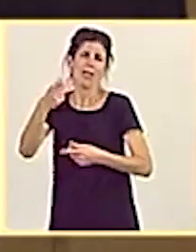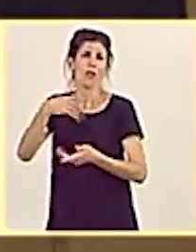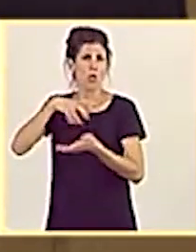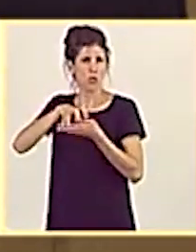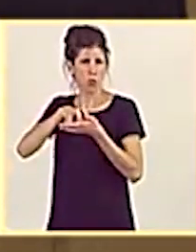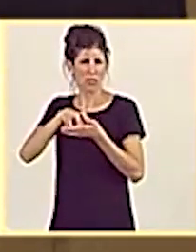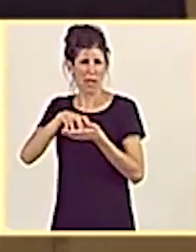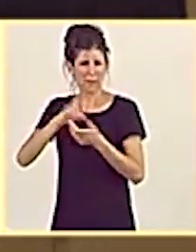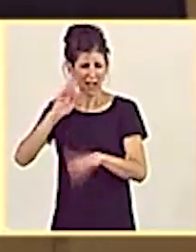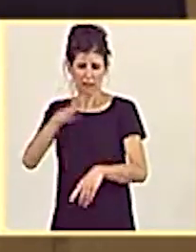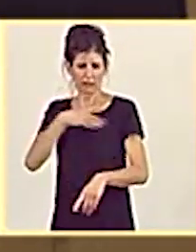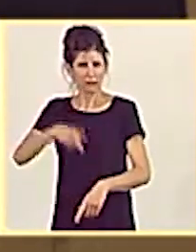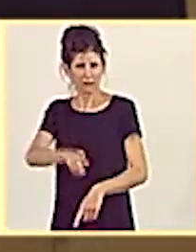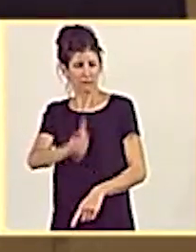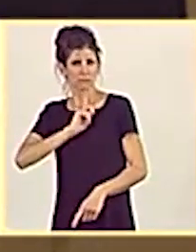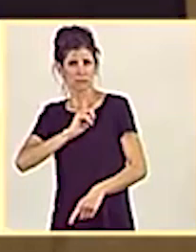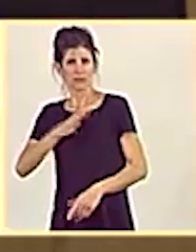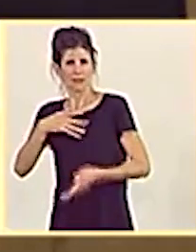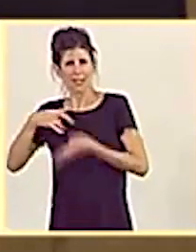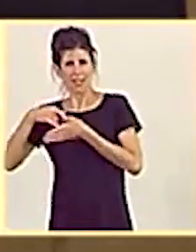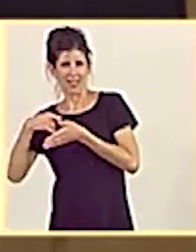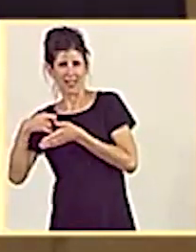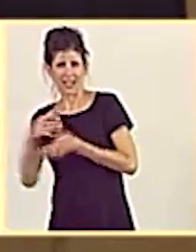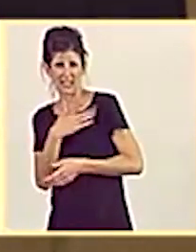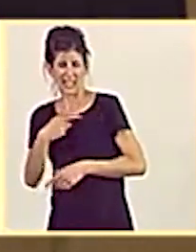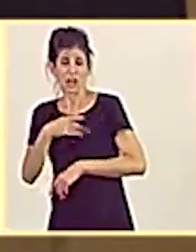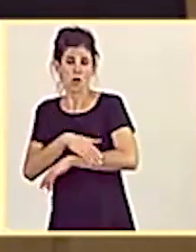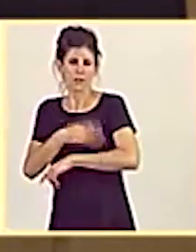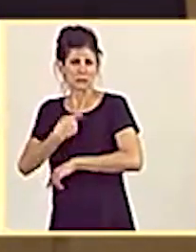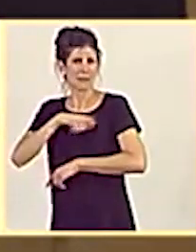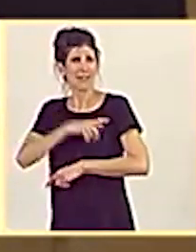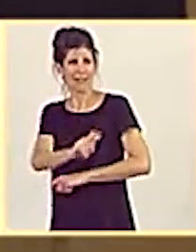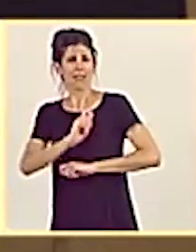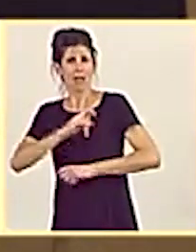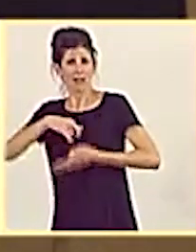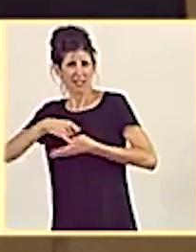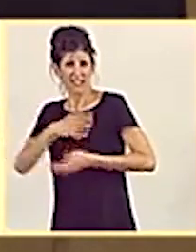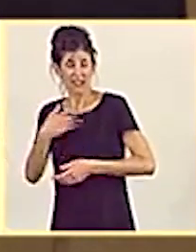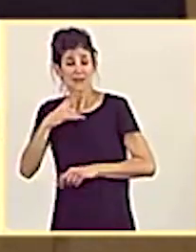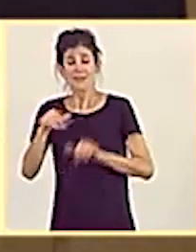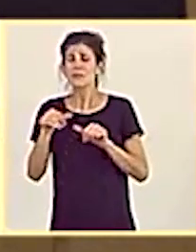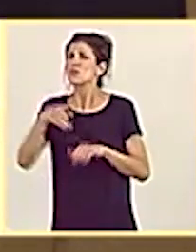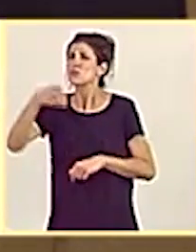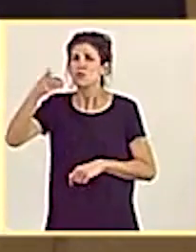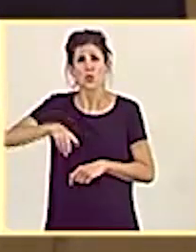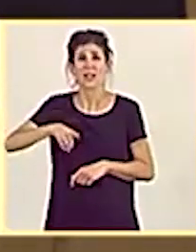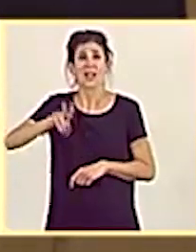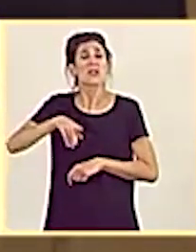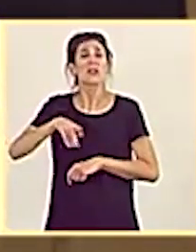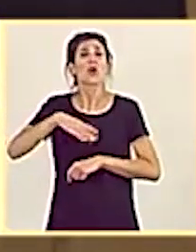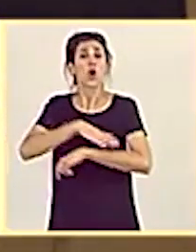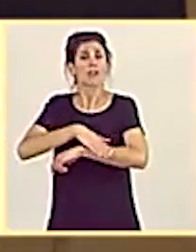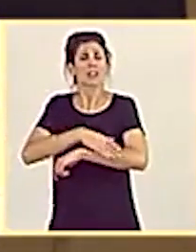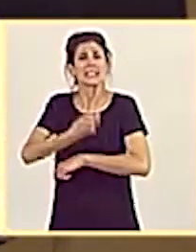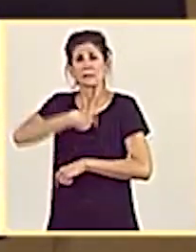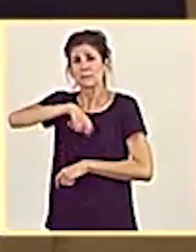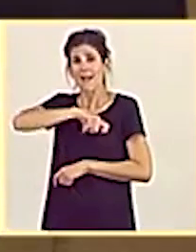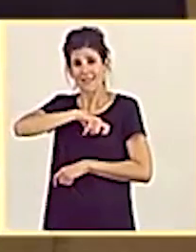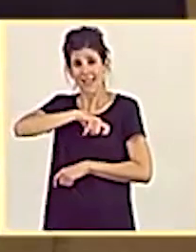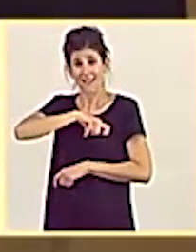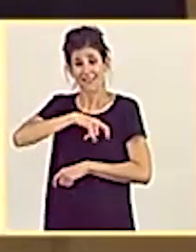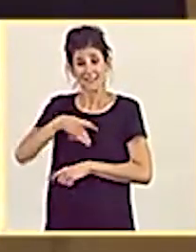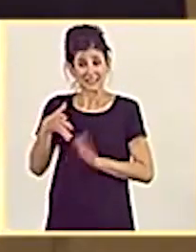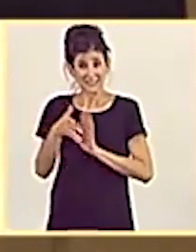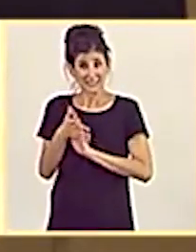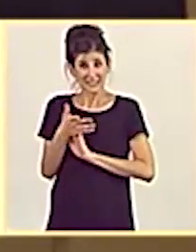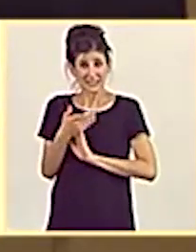de debilitar la posición del Gobierno de España. Nunca, nunca el Gobierno de España, mientras ha